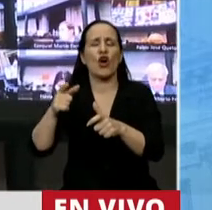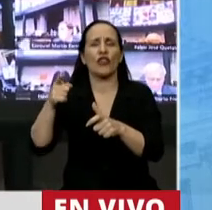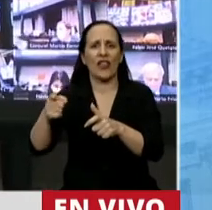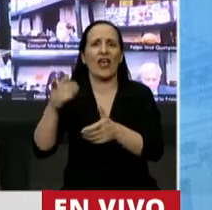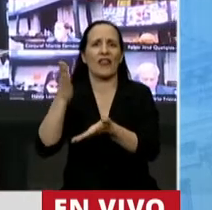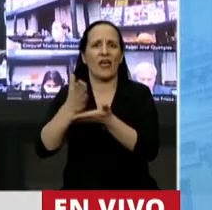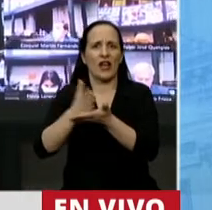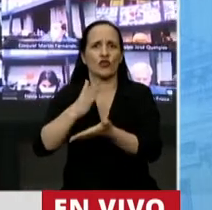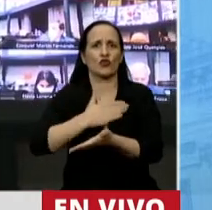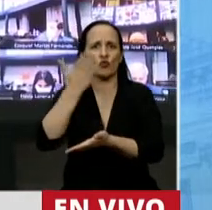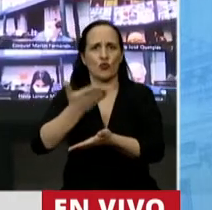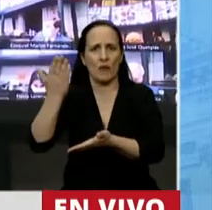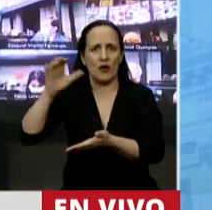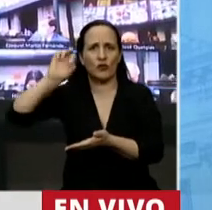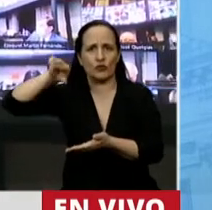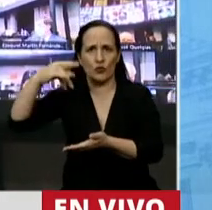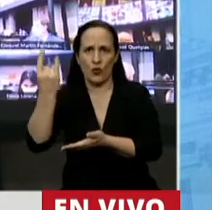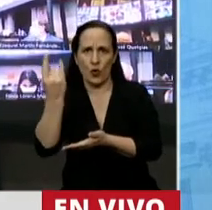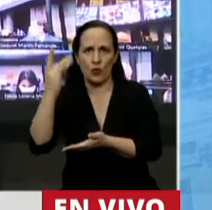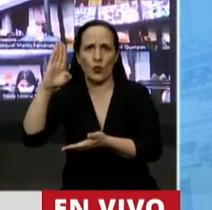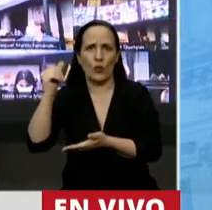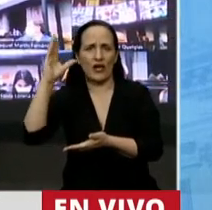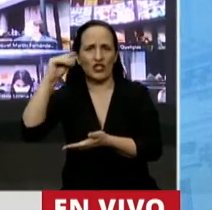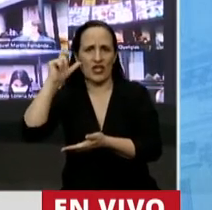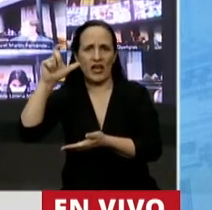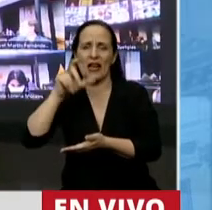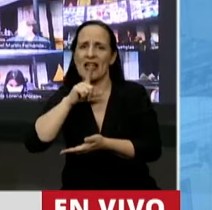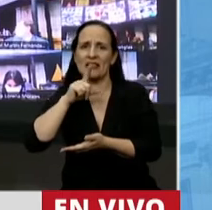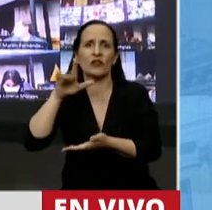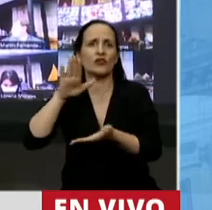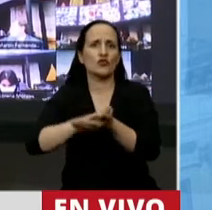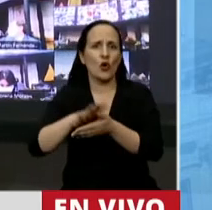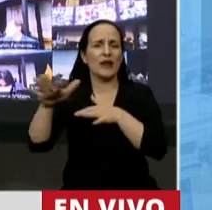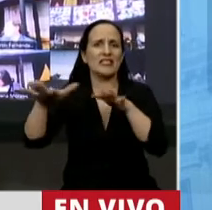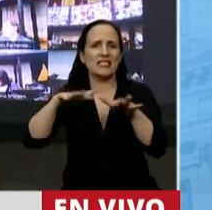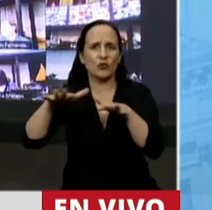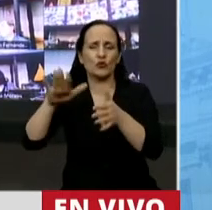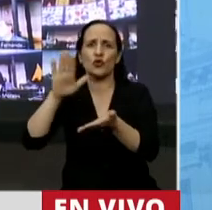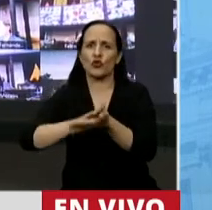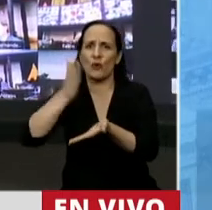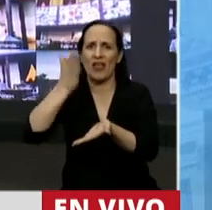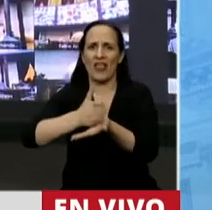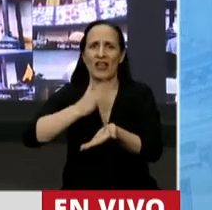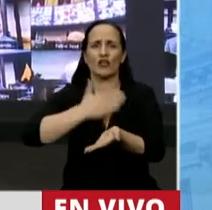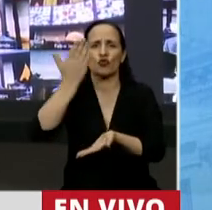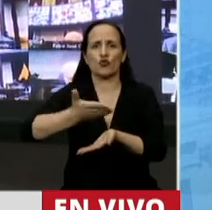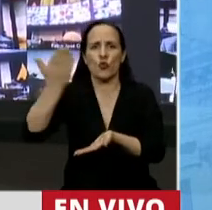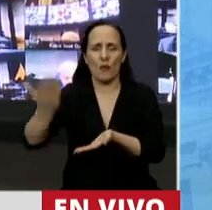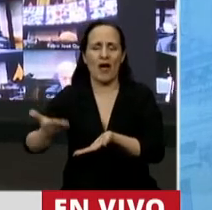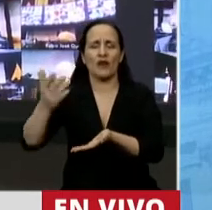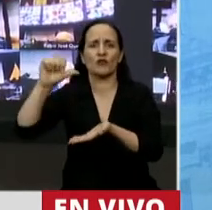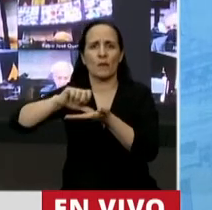Derechos Humanos de la ONU, Michelle Bachelet, sobre la situación de los derechos humanos en Venezuela.